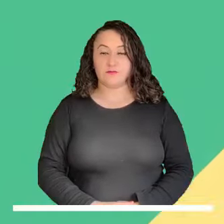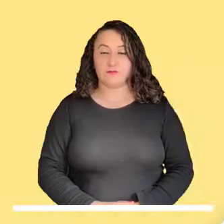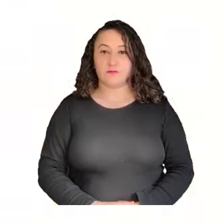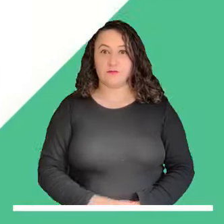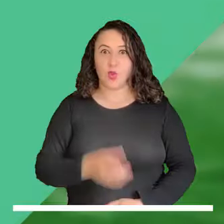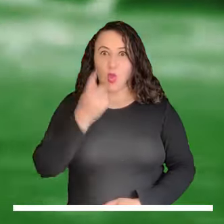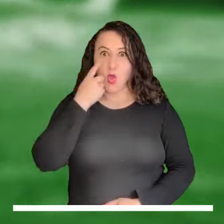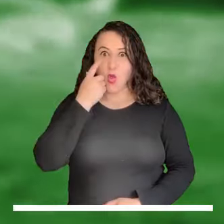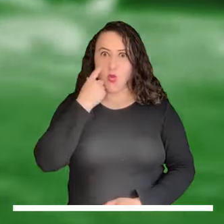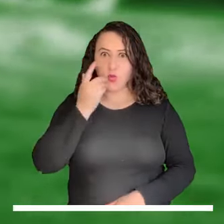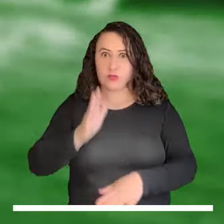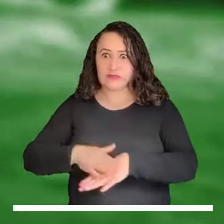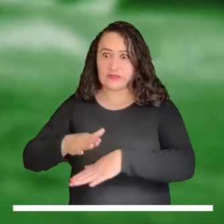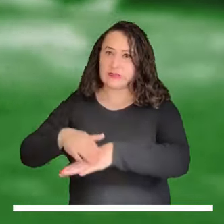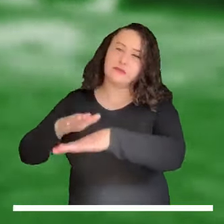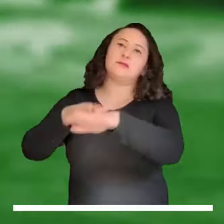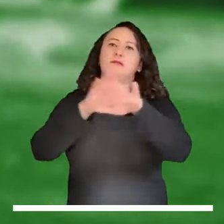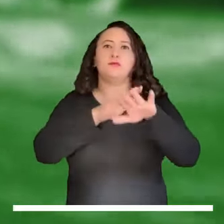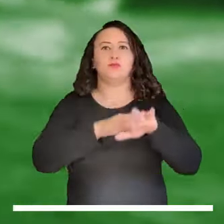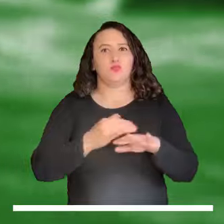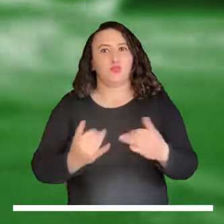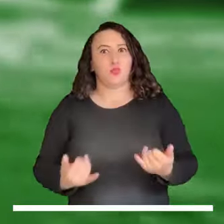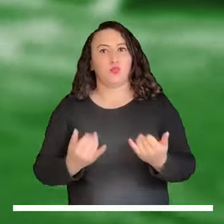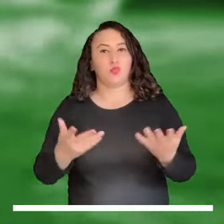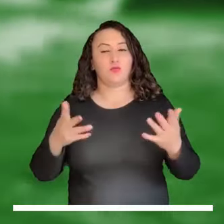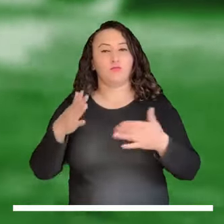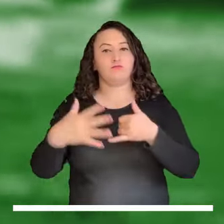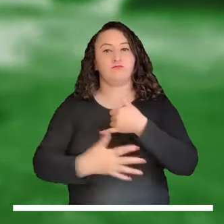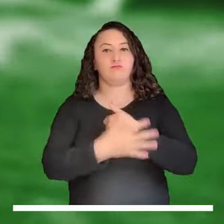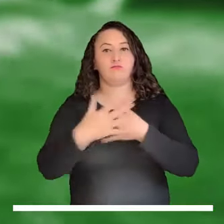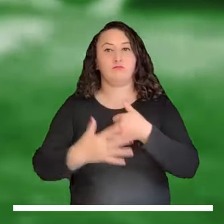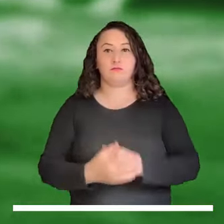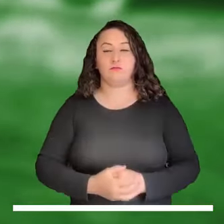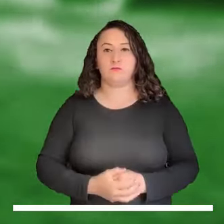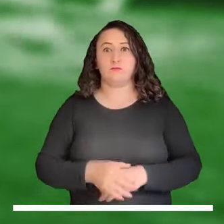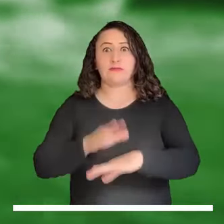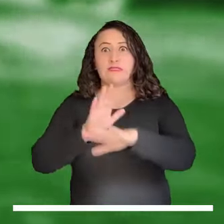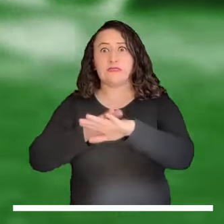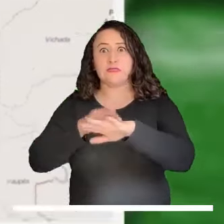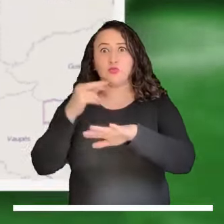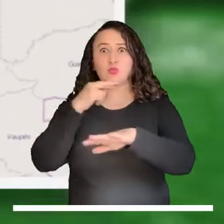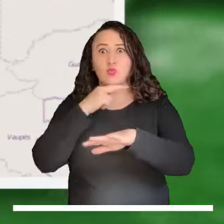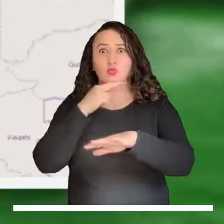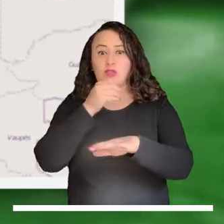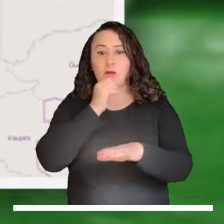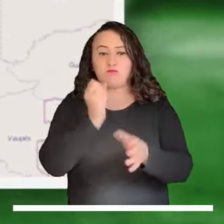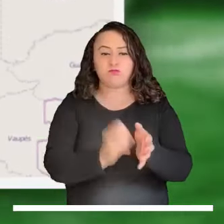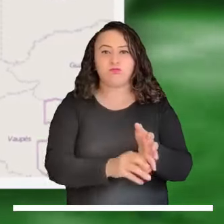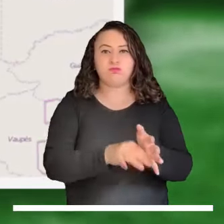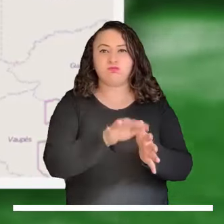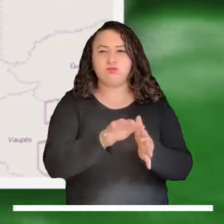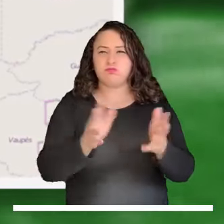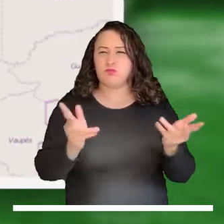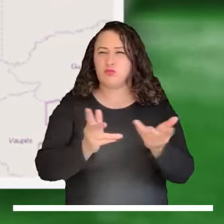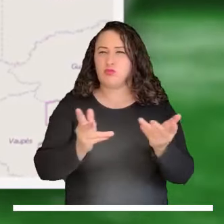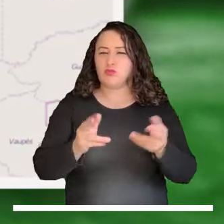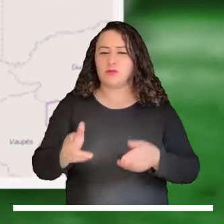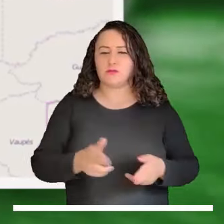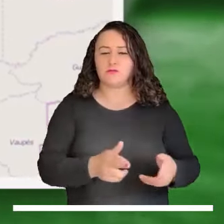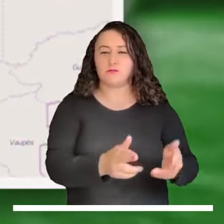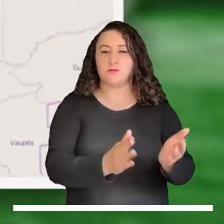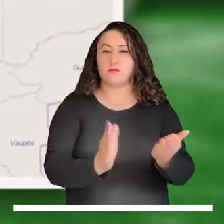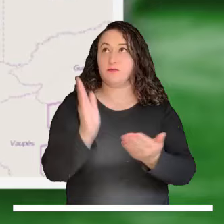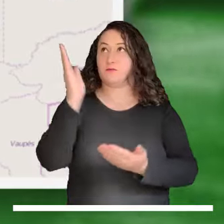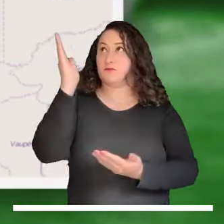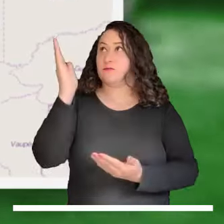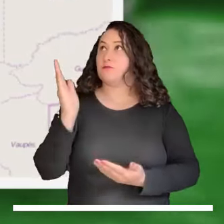Estas son las alertas que se encuentran activas en el país. Alerta roja por las crecientes registradas en los ríos